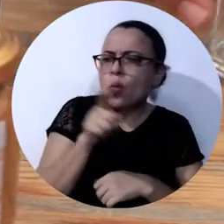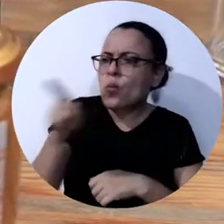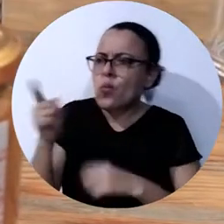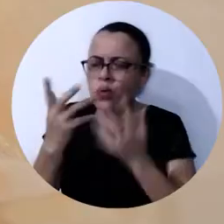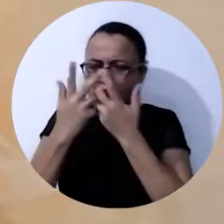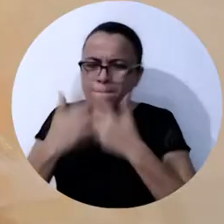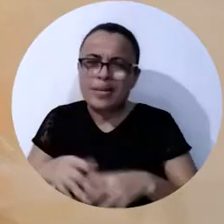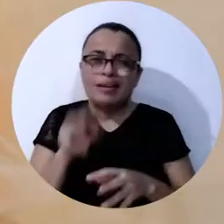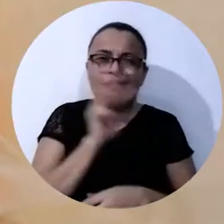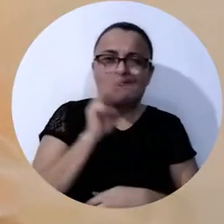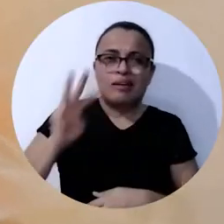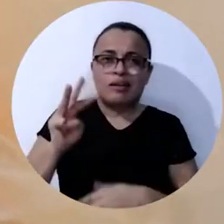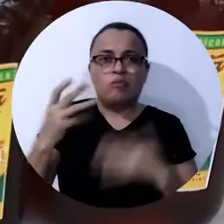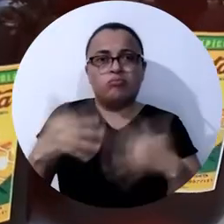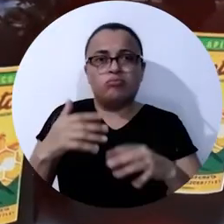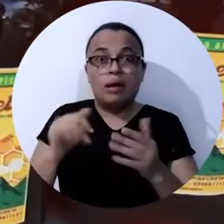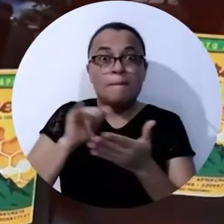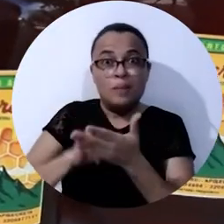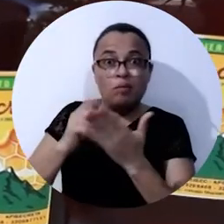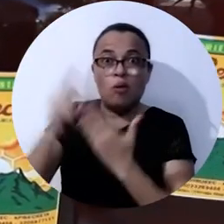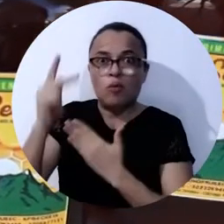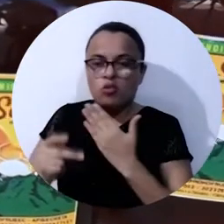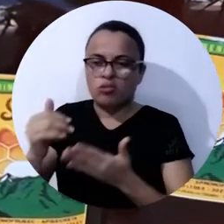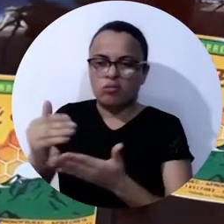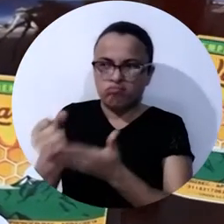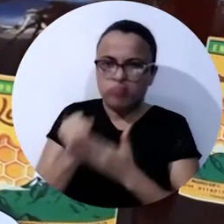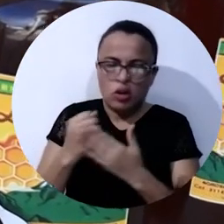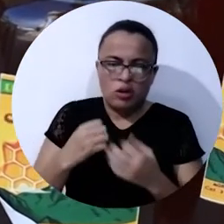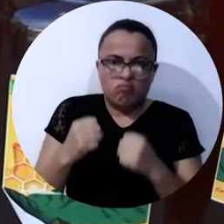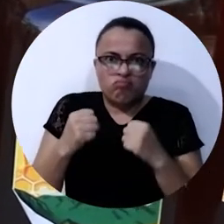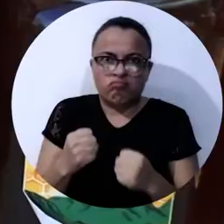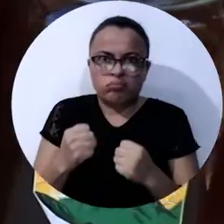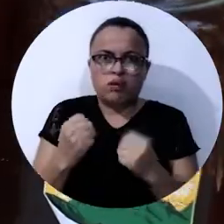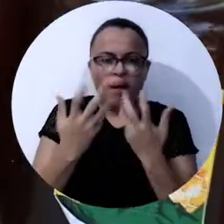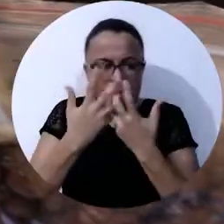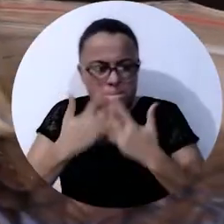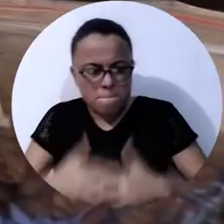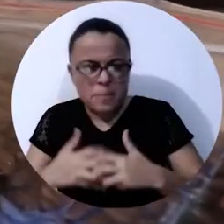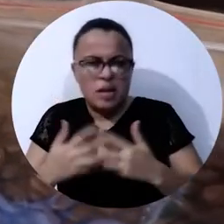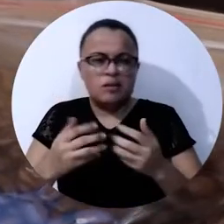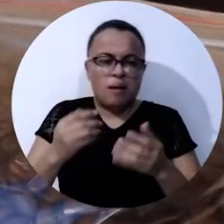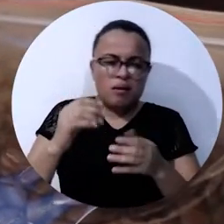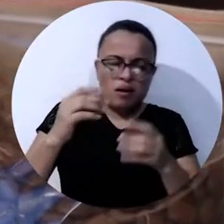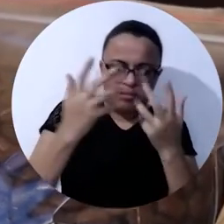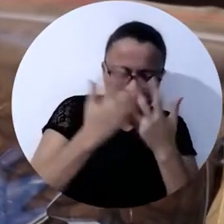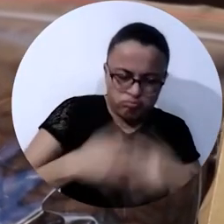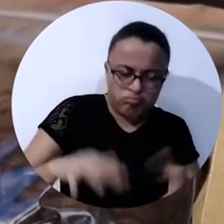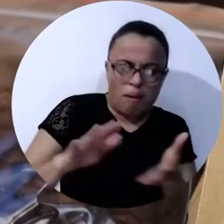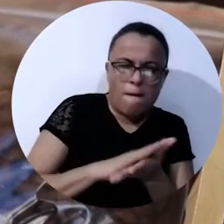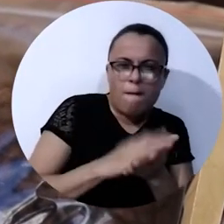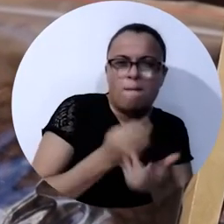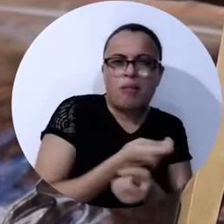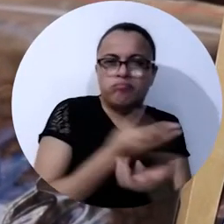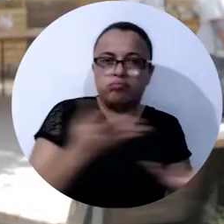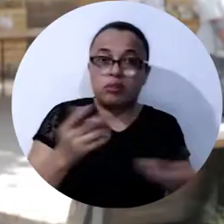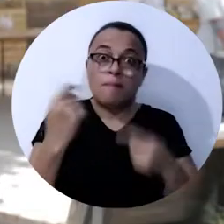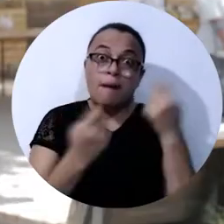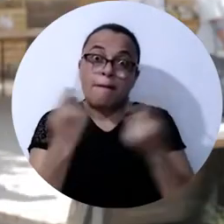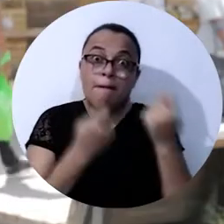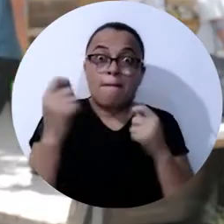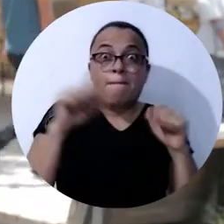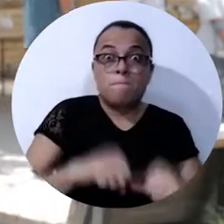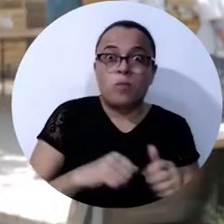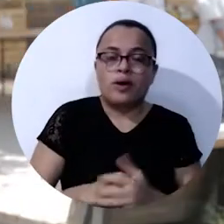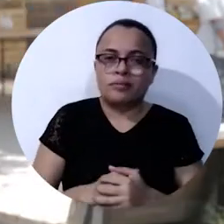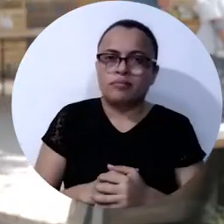emprendimientos de hortofrutícolas, que mediante el proyecto e-commerce han fortalecido sus capacidades empresariales, productivas y comerciales. Nos ha